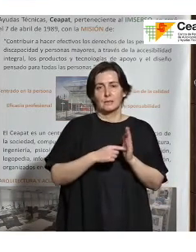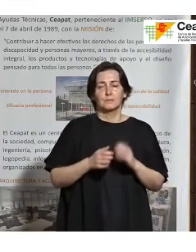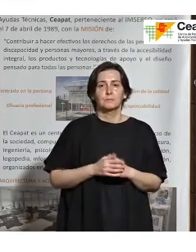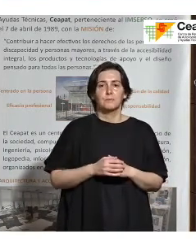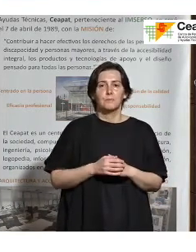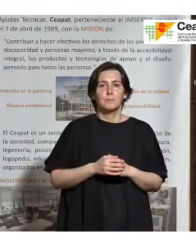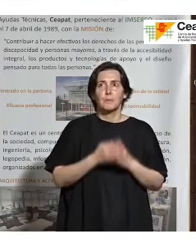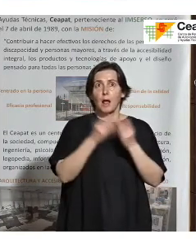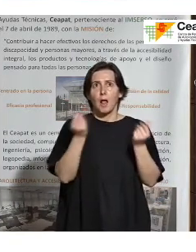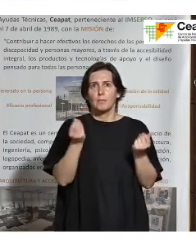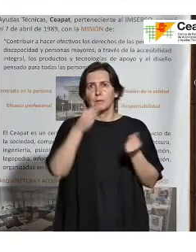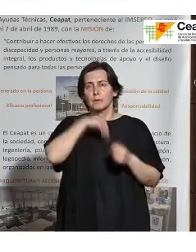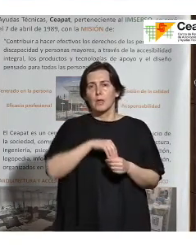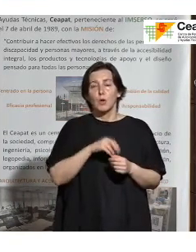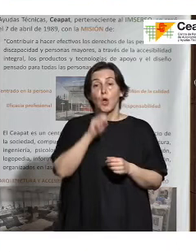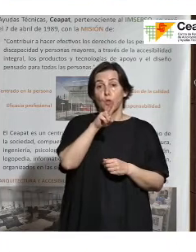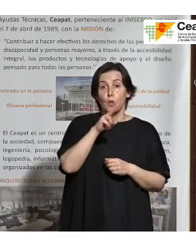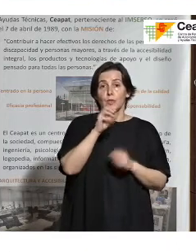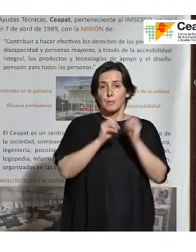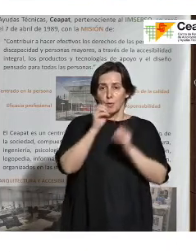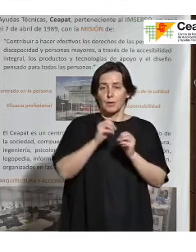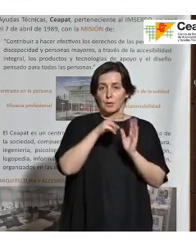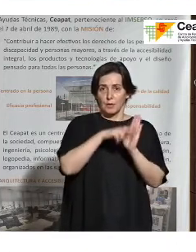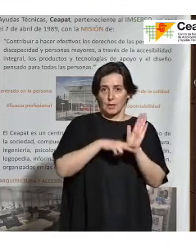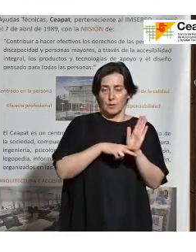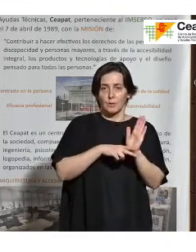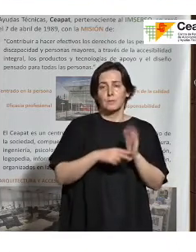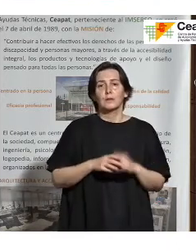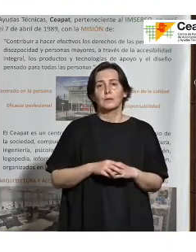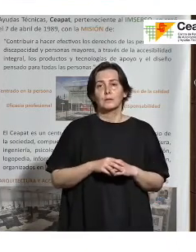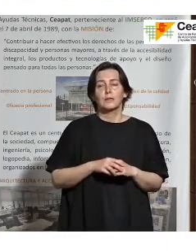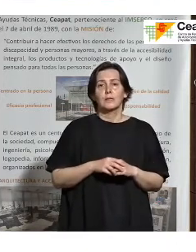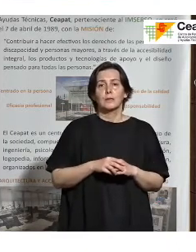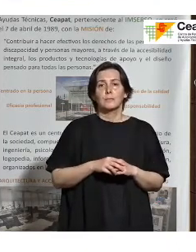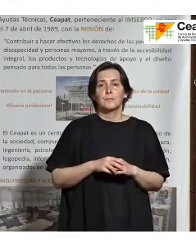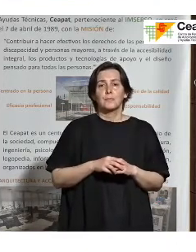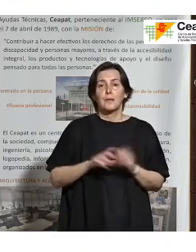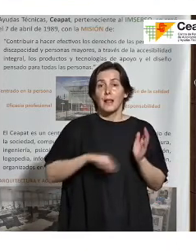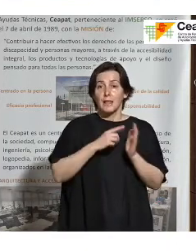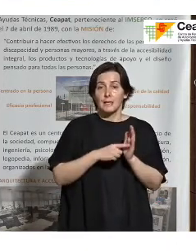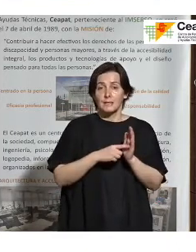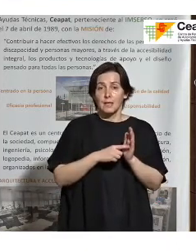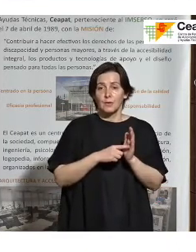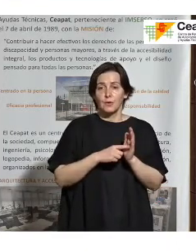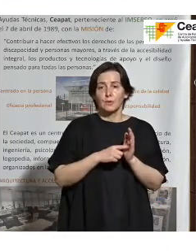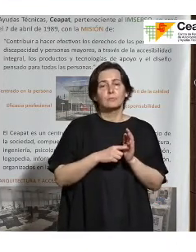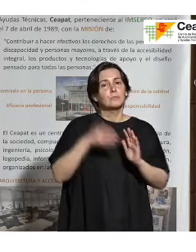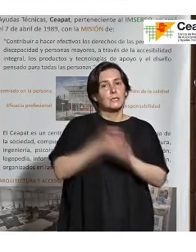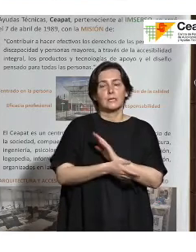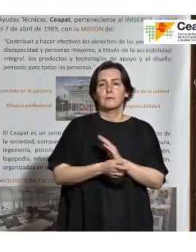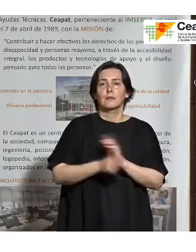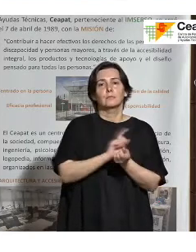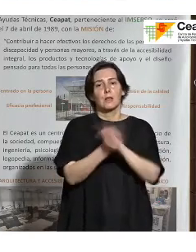Bueno, se me ha olvidado comentaros que el 12% de las normas están citadas, que es lo que os comentaba. Cuando se citan en legislación ya se hacen obligatorias,